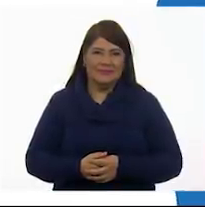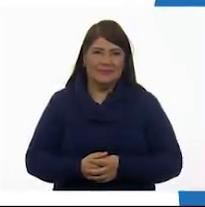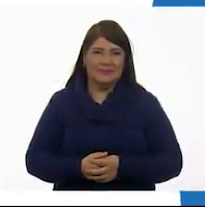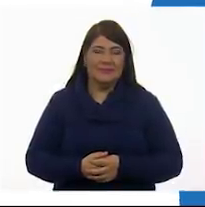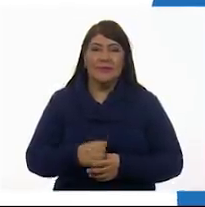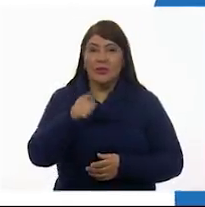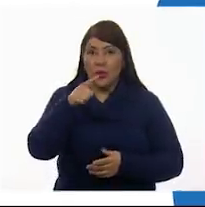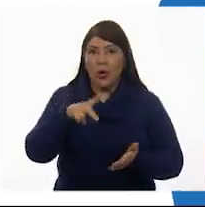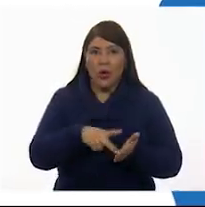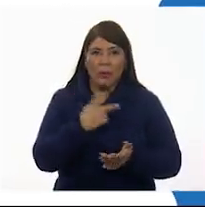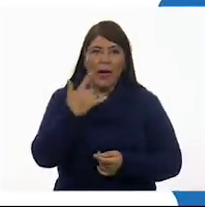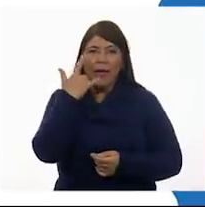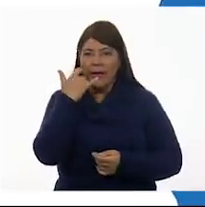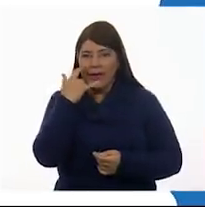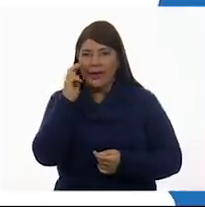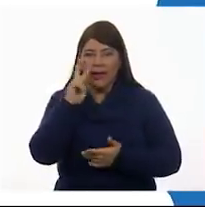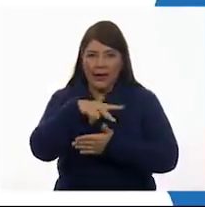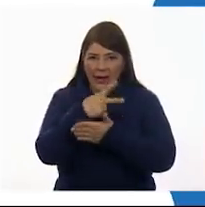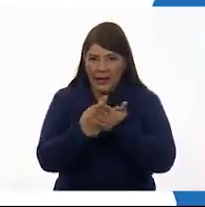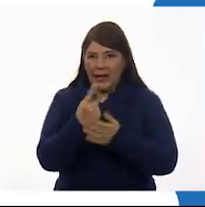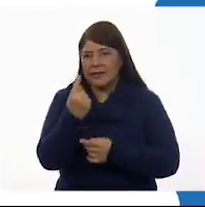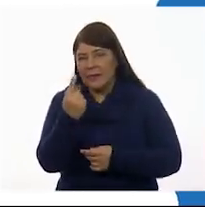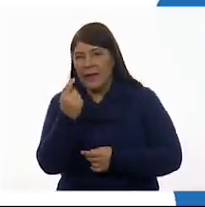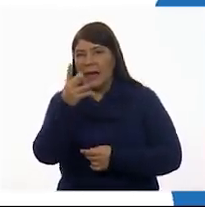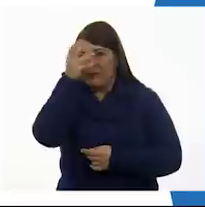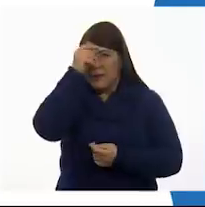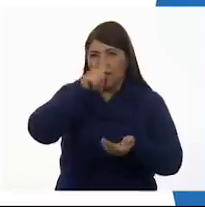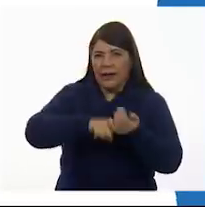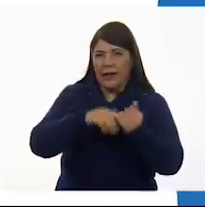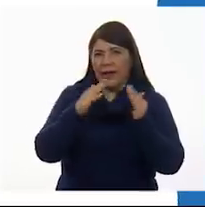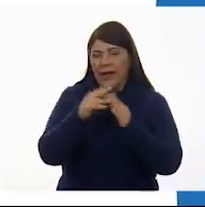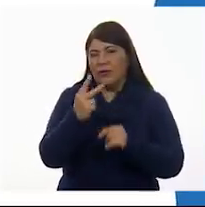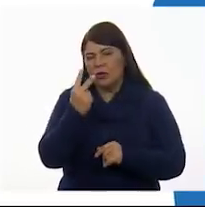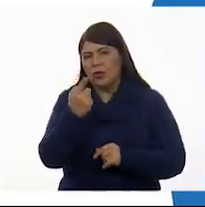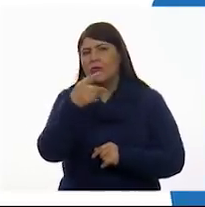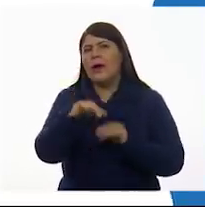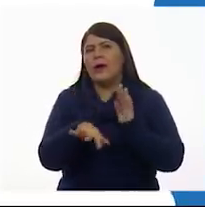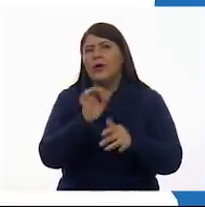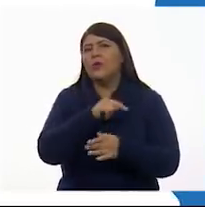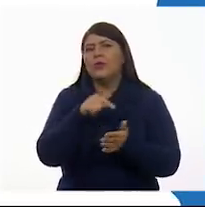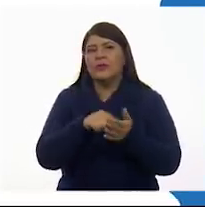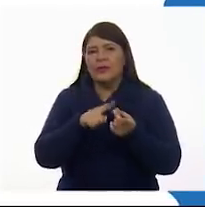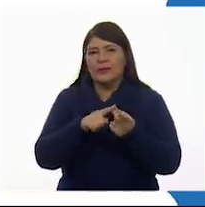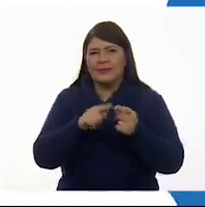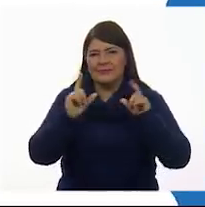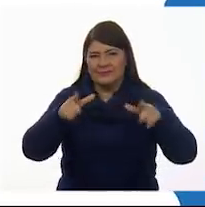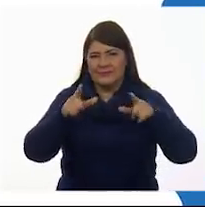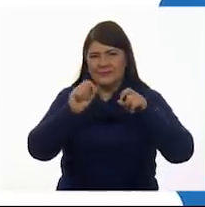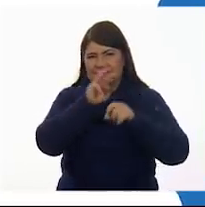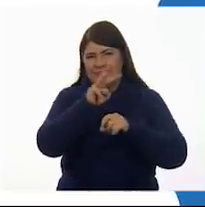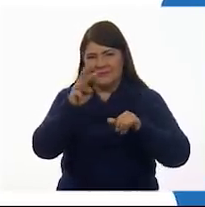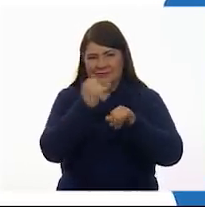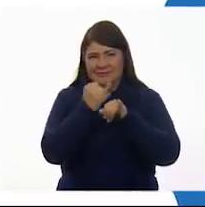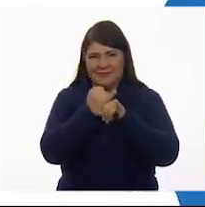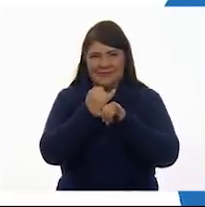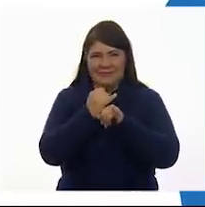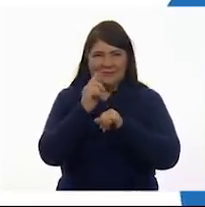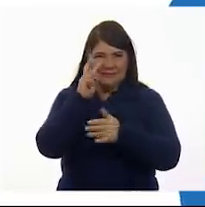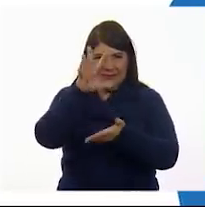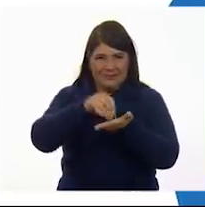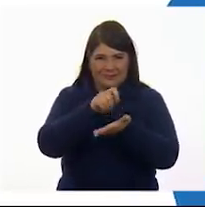Si quieres volver a ver los programas de Aprende en Casa 2, los puedes encontrar en la siguiente liga. aprendeencasa